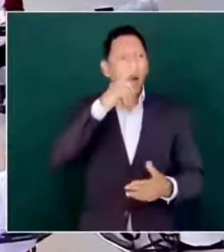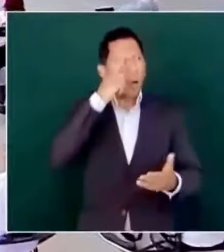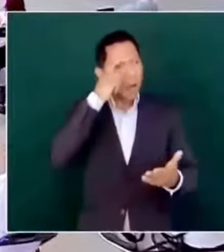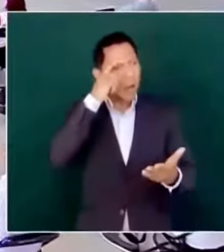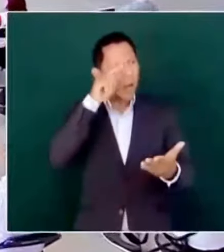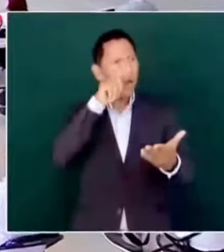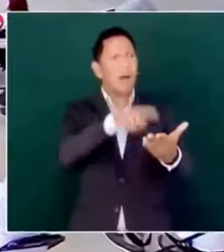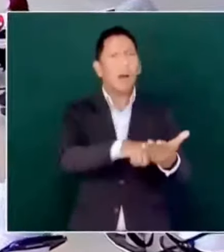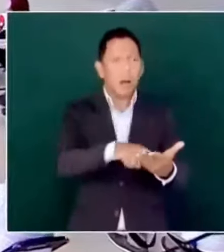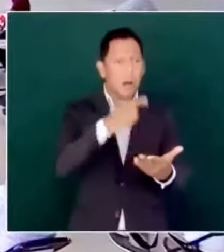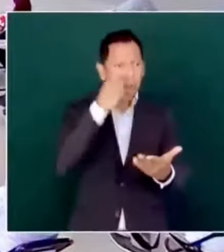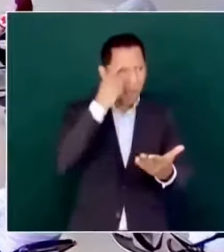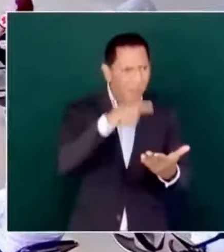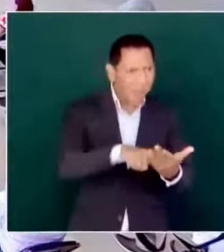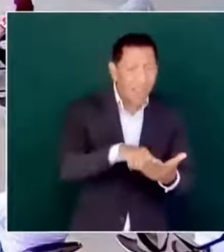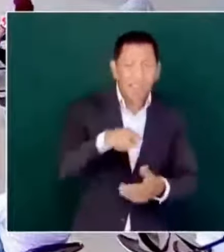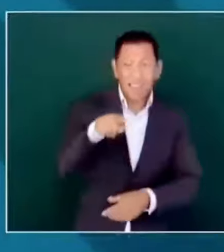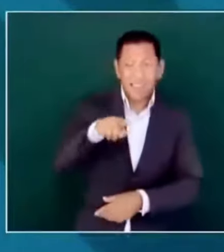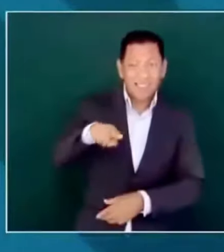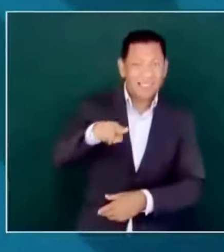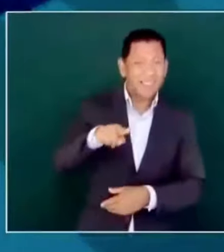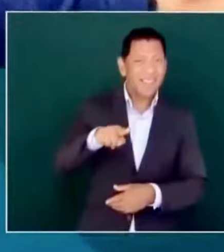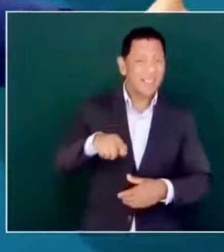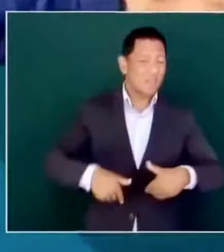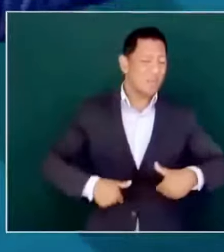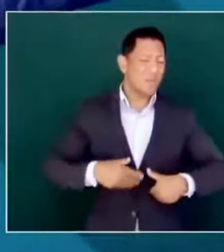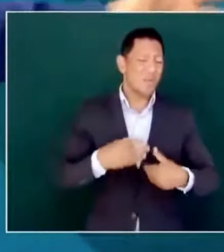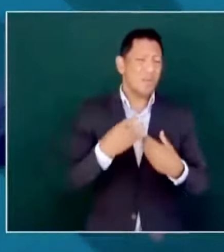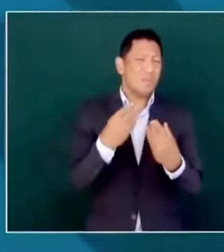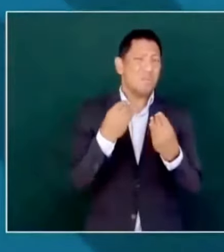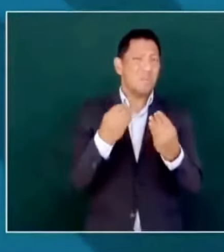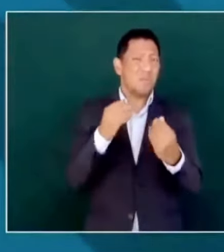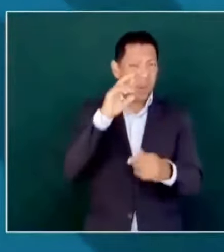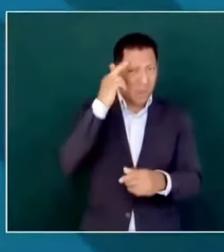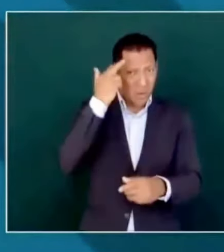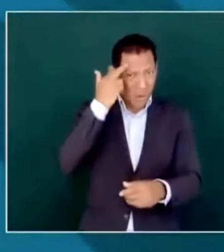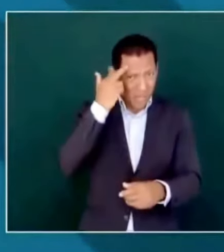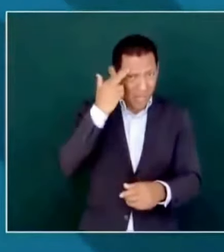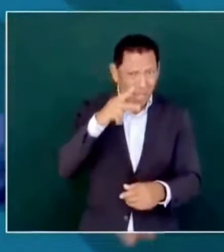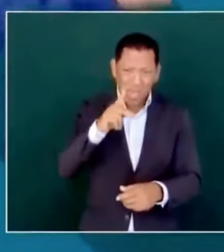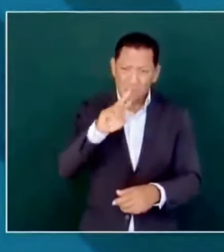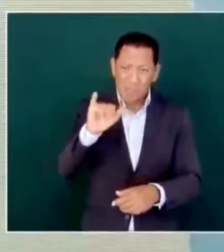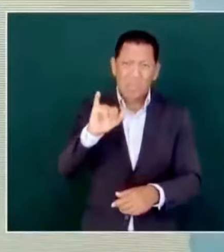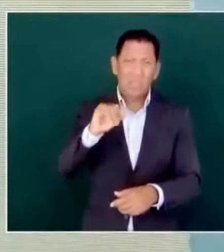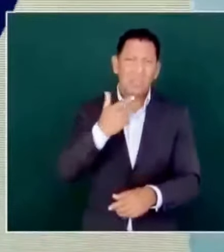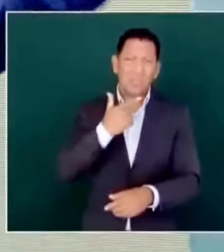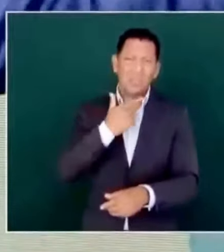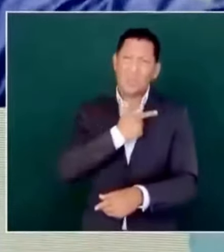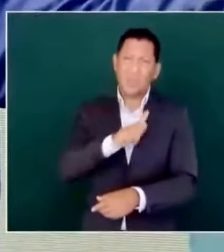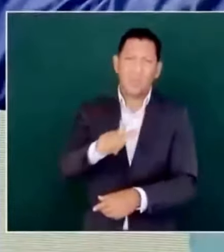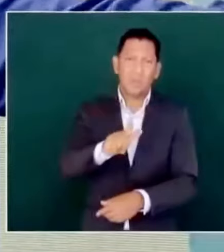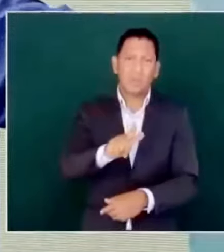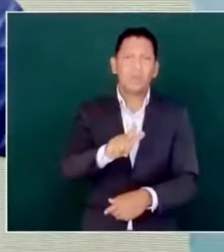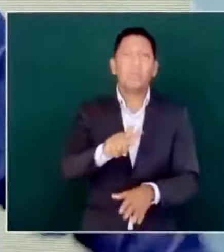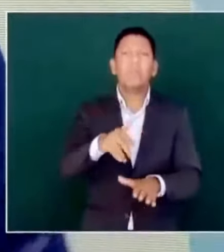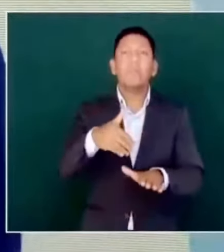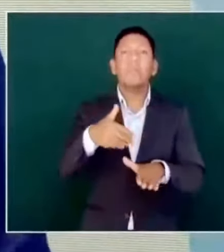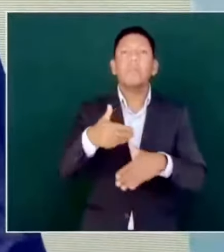pero además la gente estaba harta del PRI, miren en qué acabó todo esto, junto el PRI con el PAN.